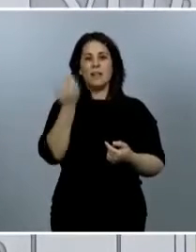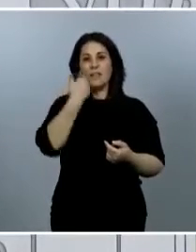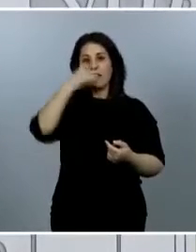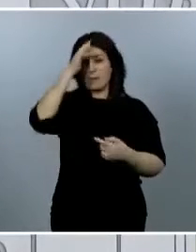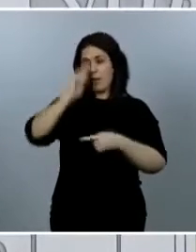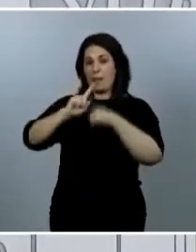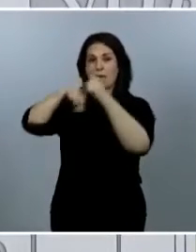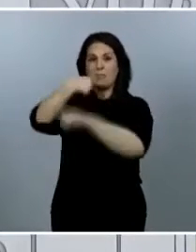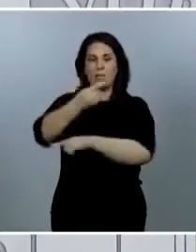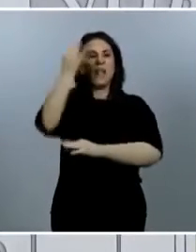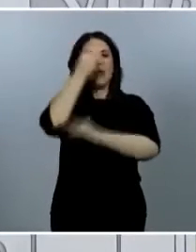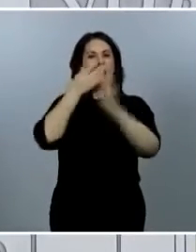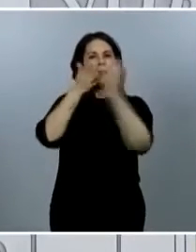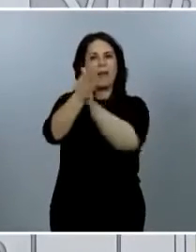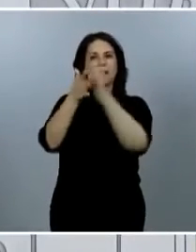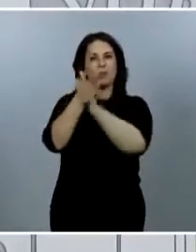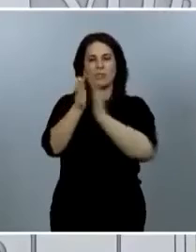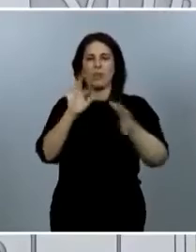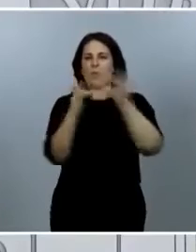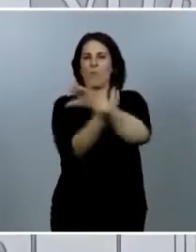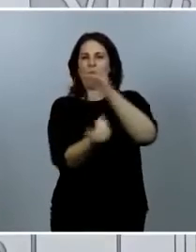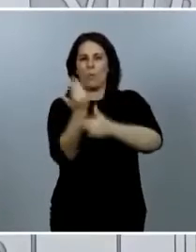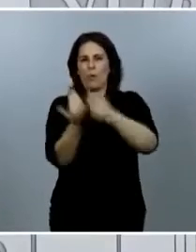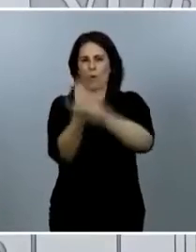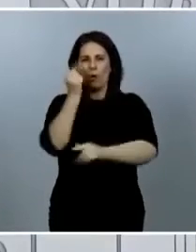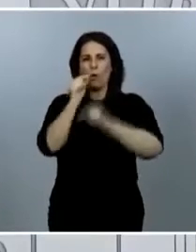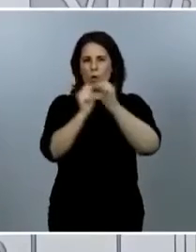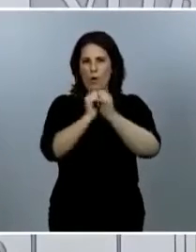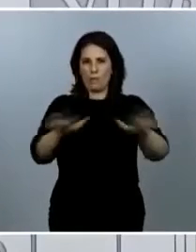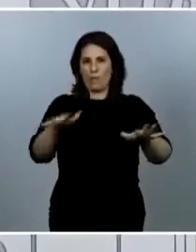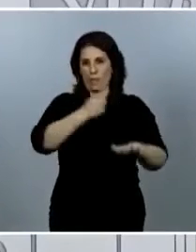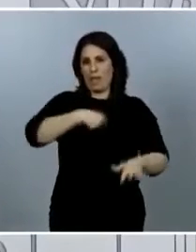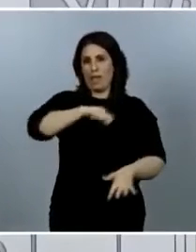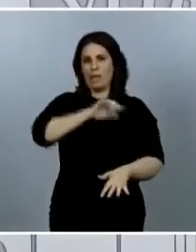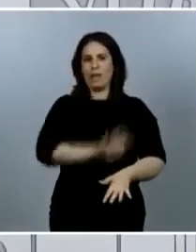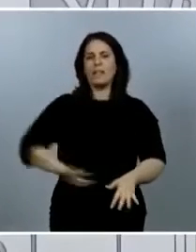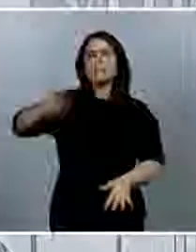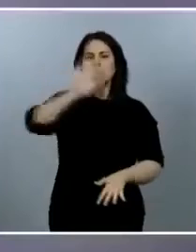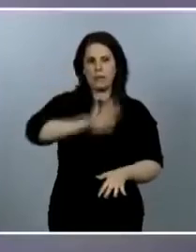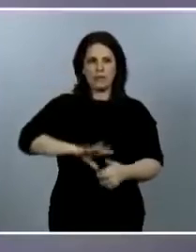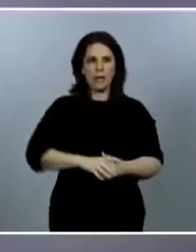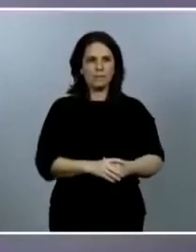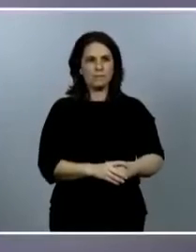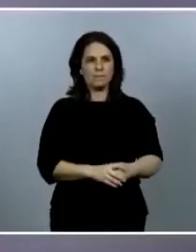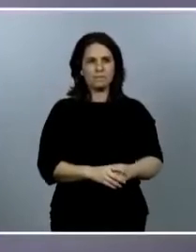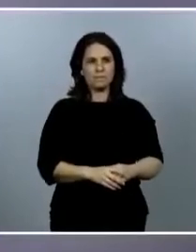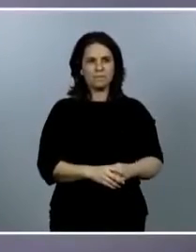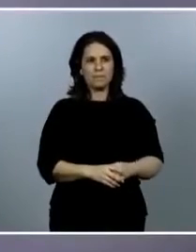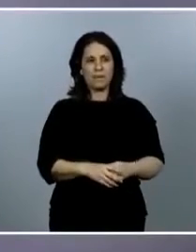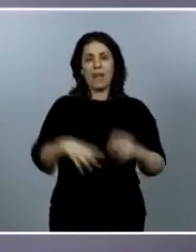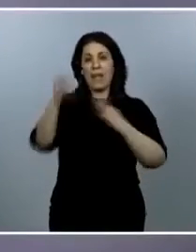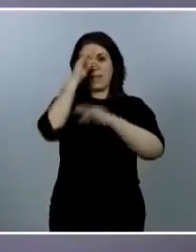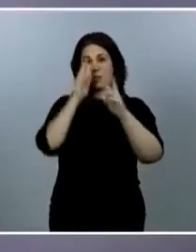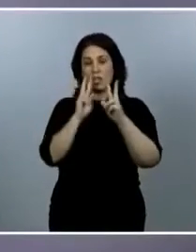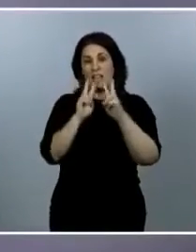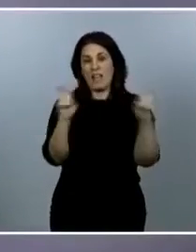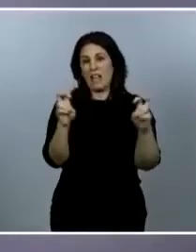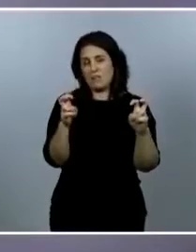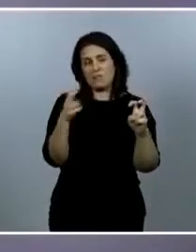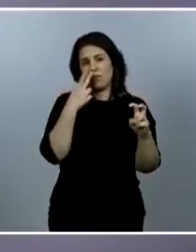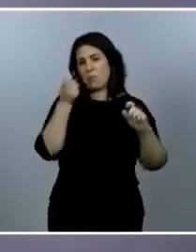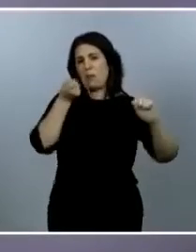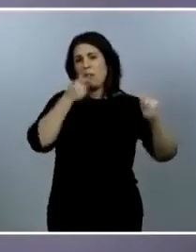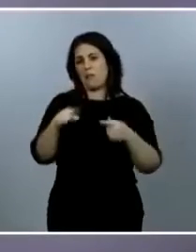evolución diaria de la epidemia en España. Los datos iniciales son parecidos a los de todos los días, no vamos a